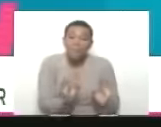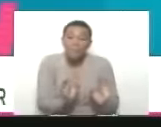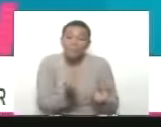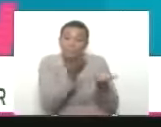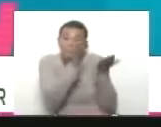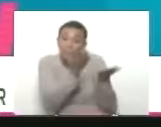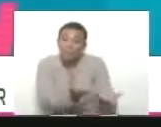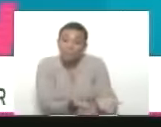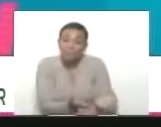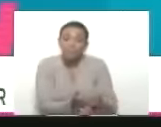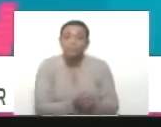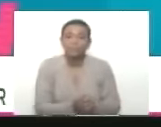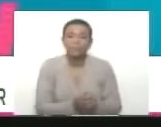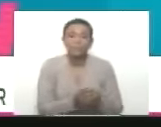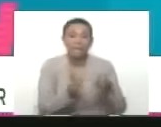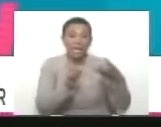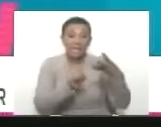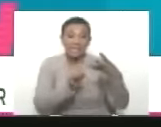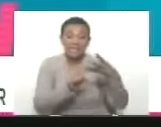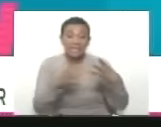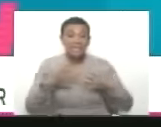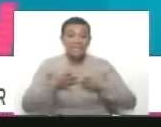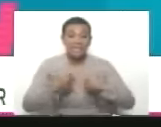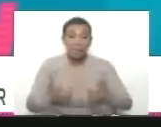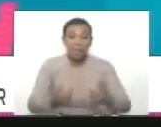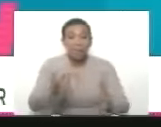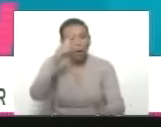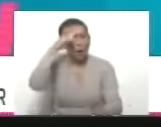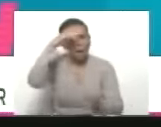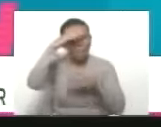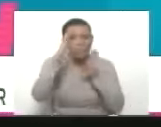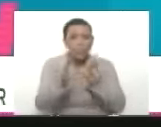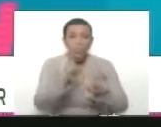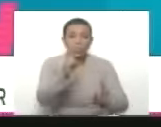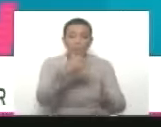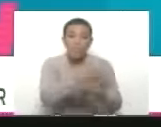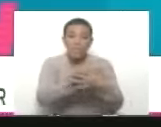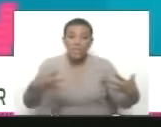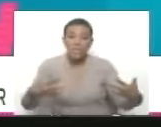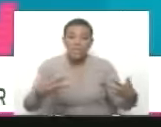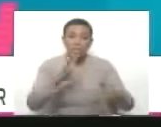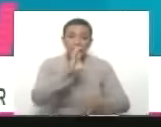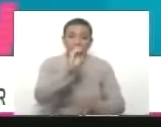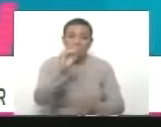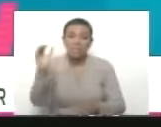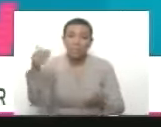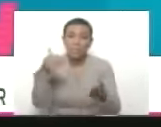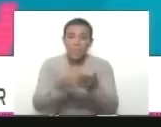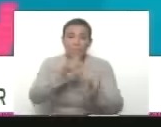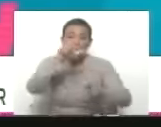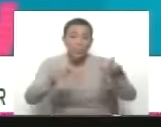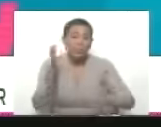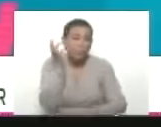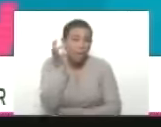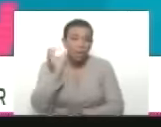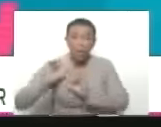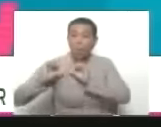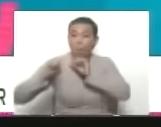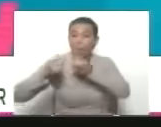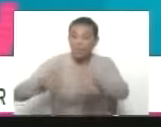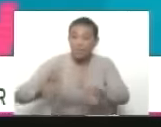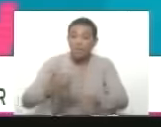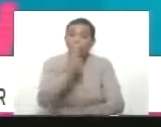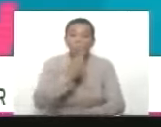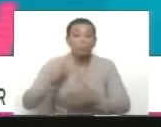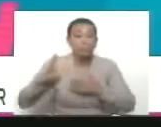En el vértice de salud tenemos una meta de atención de 2.500.000 mujeres arrancandito y tenemos